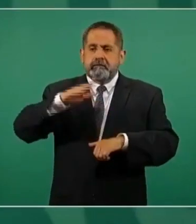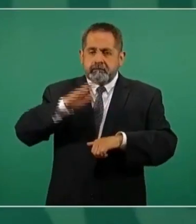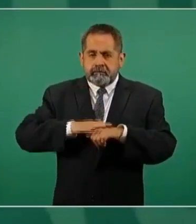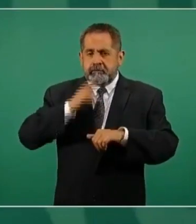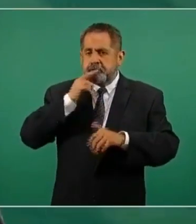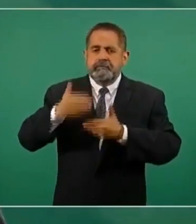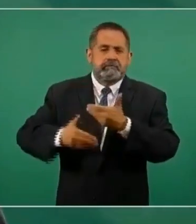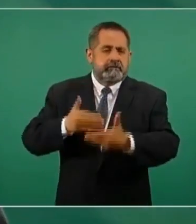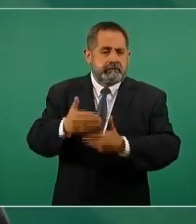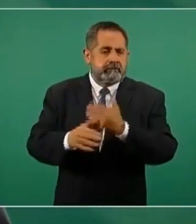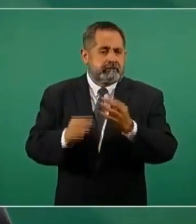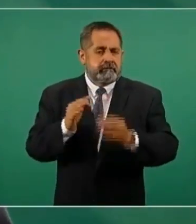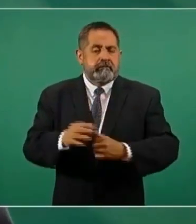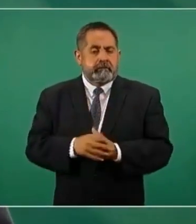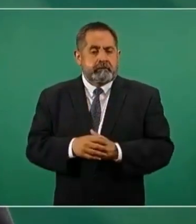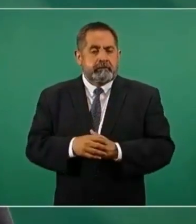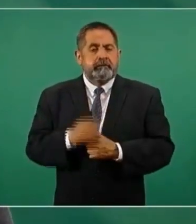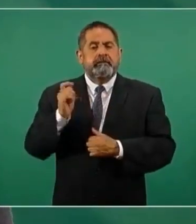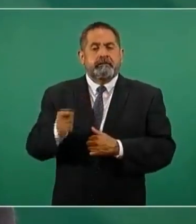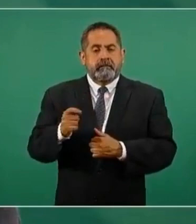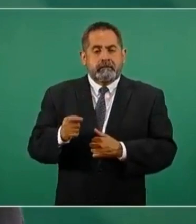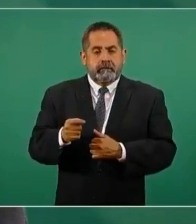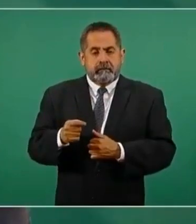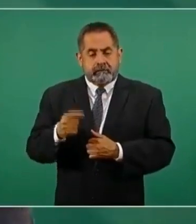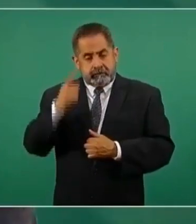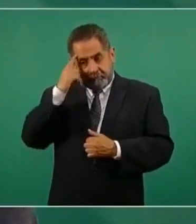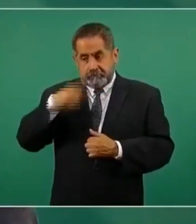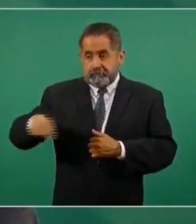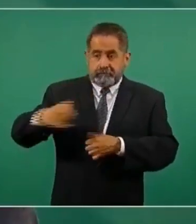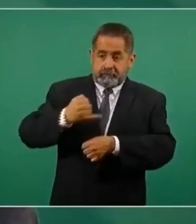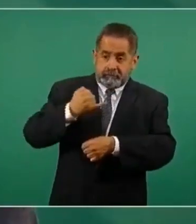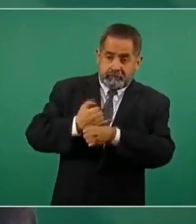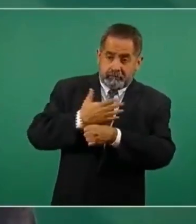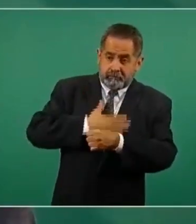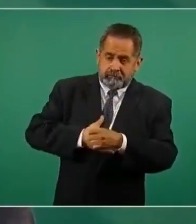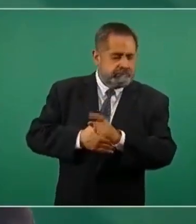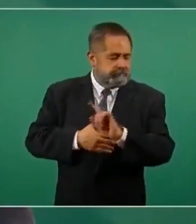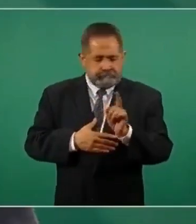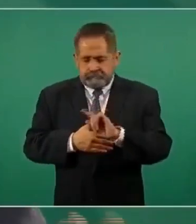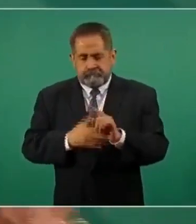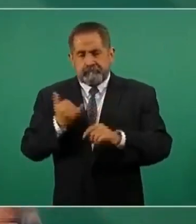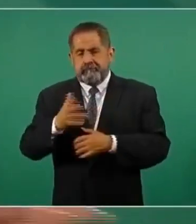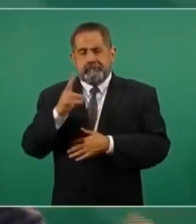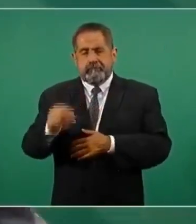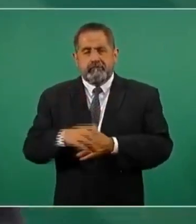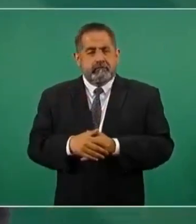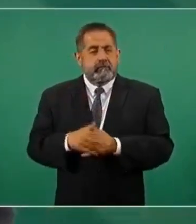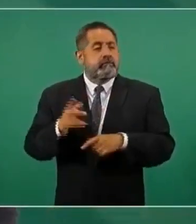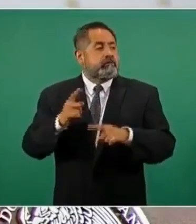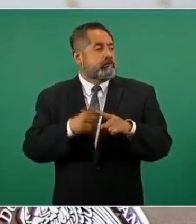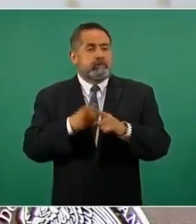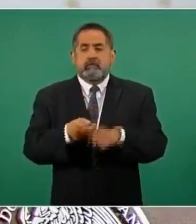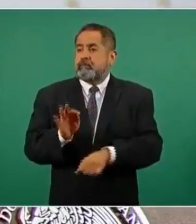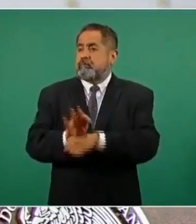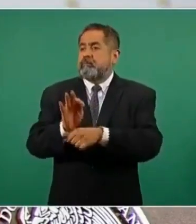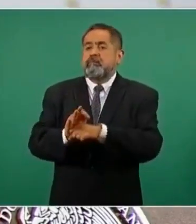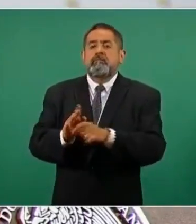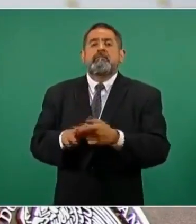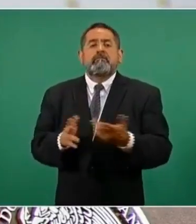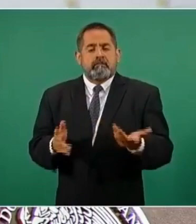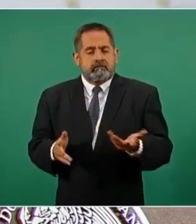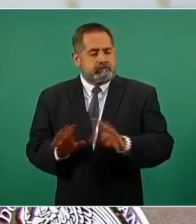productividad. Hará que la injusticia que tienen los trabajadores, que no tienen a nadie que los proteja,